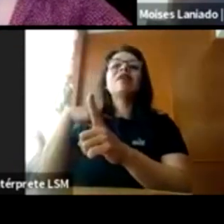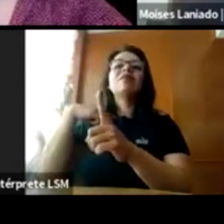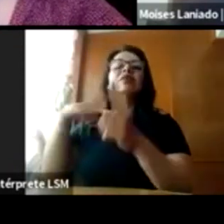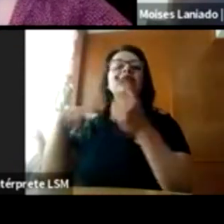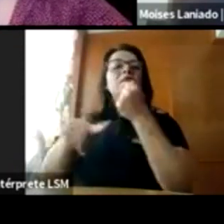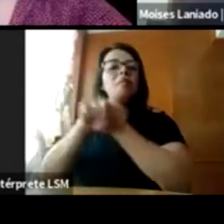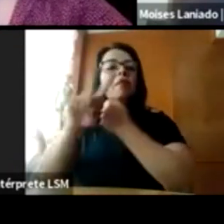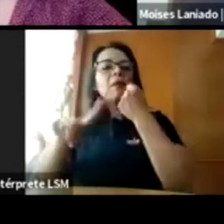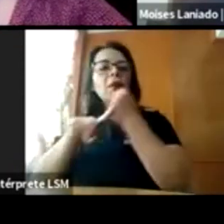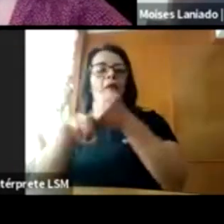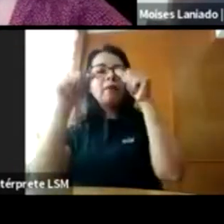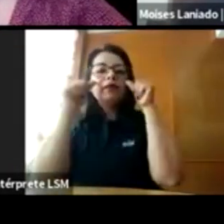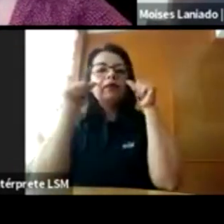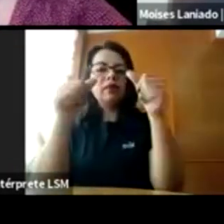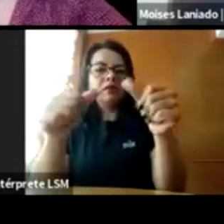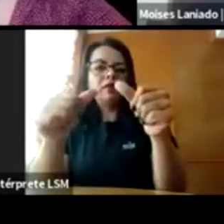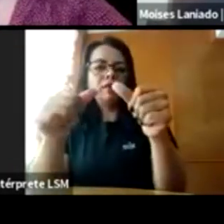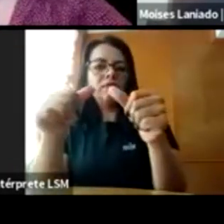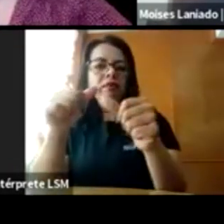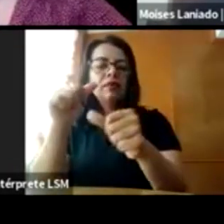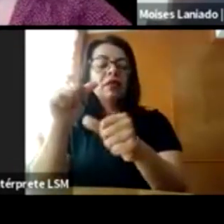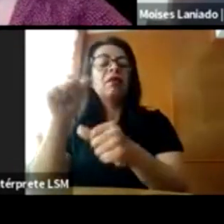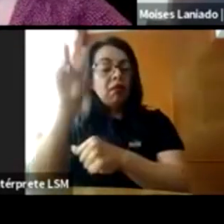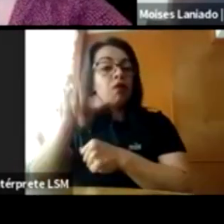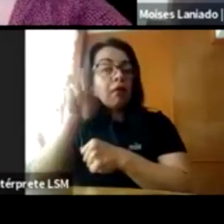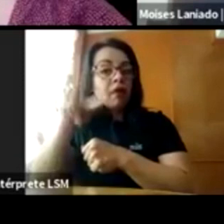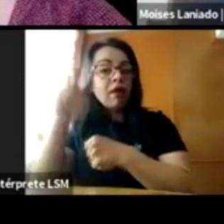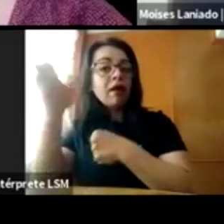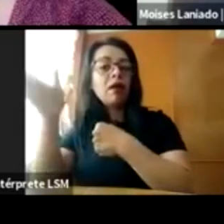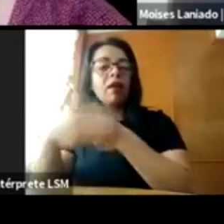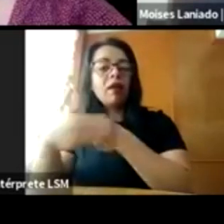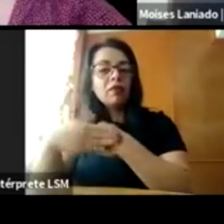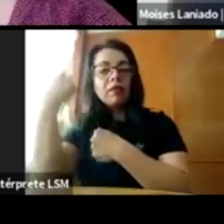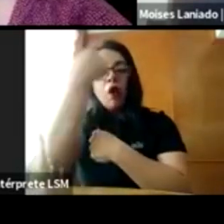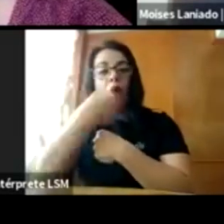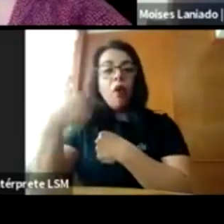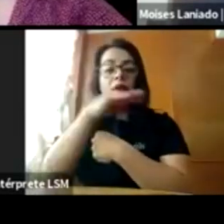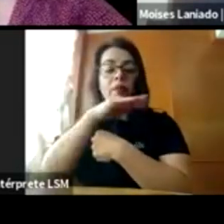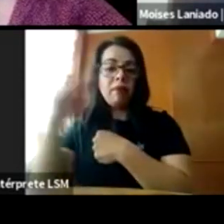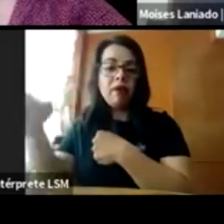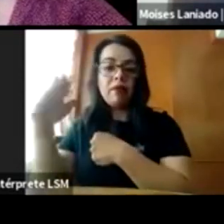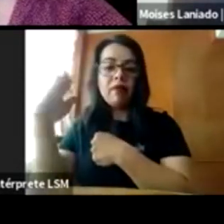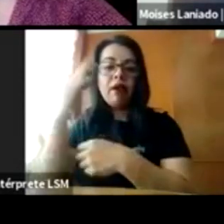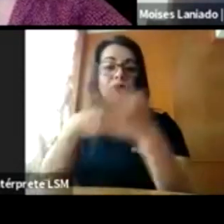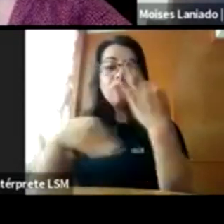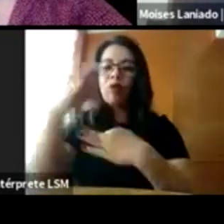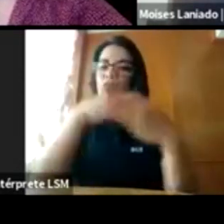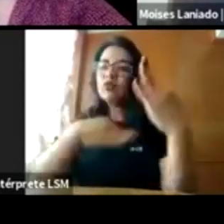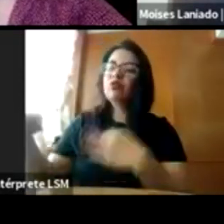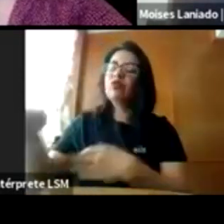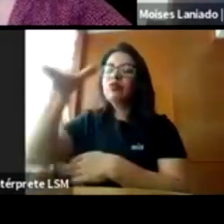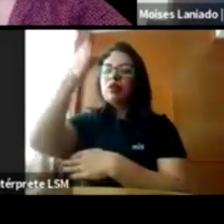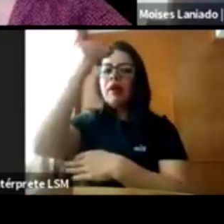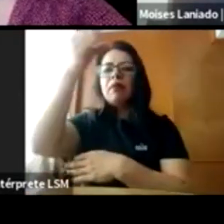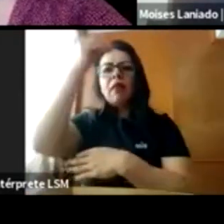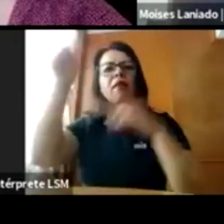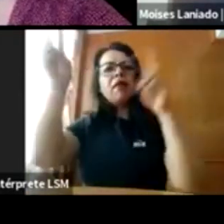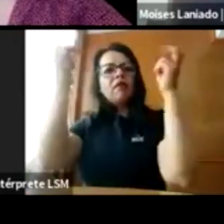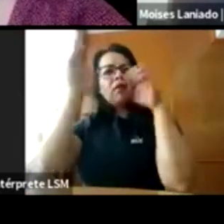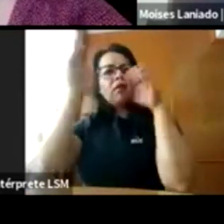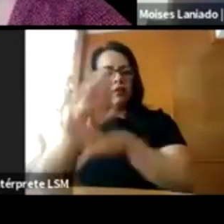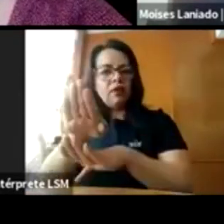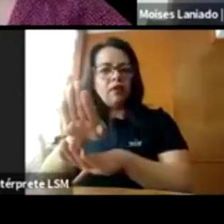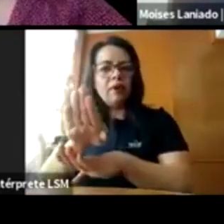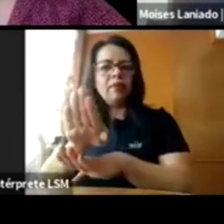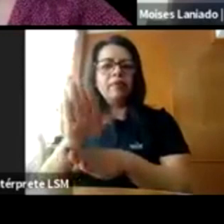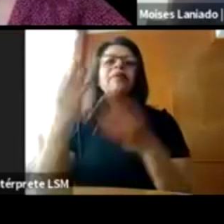y le aseguro que en la próxima hora y media vamos a aprender todos, no solo más, por supuesto, este tema que habla de